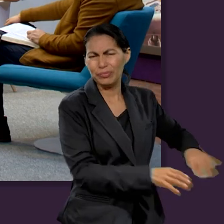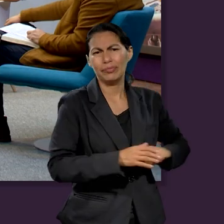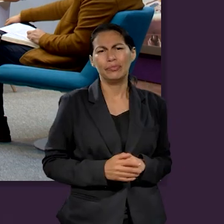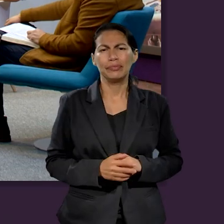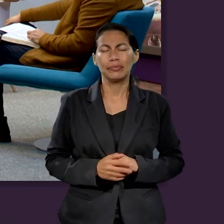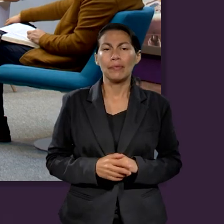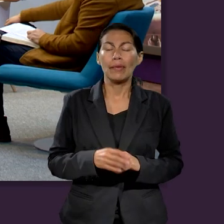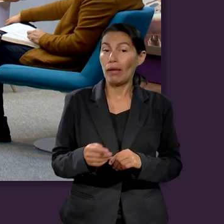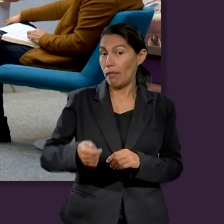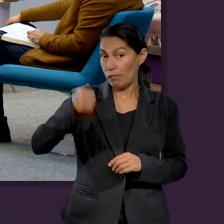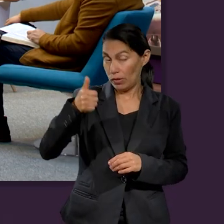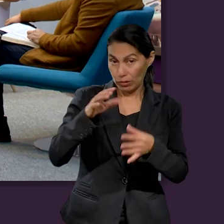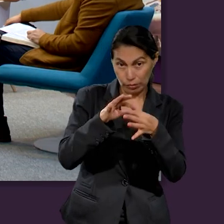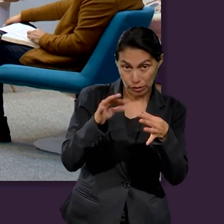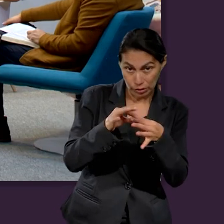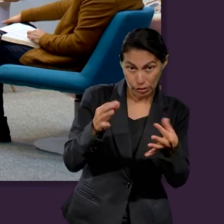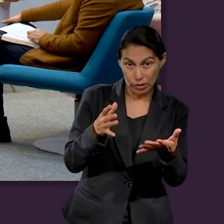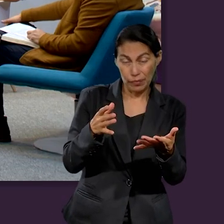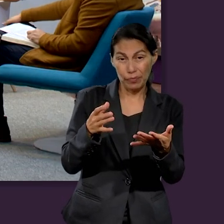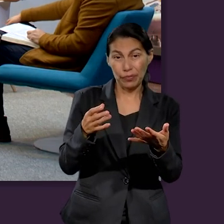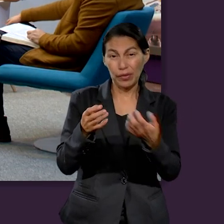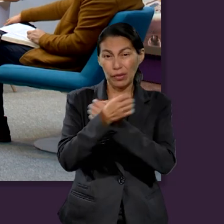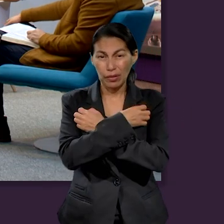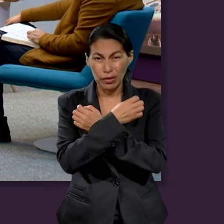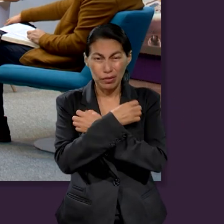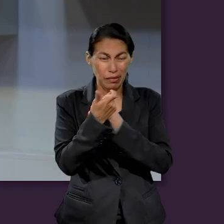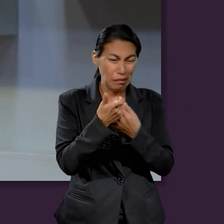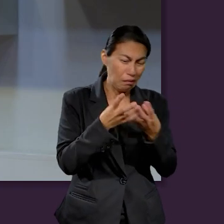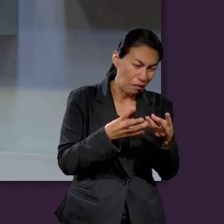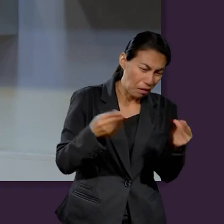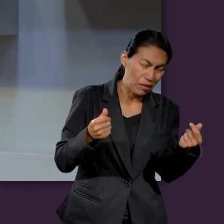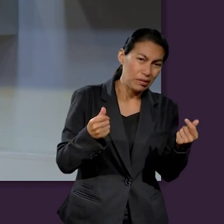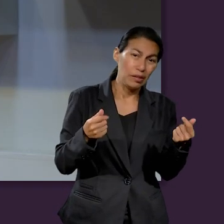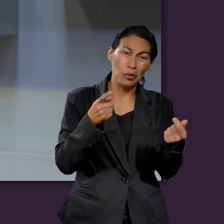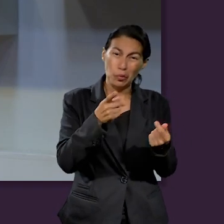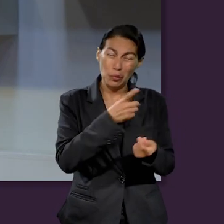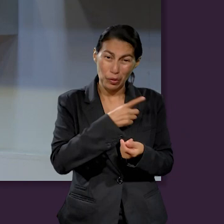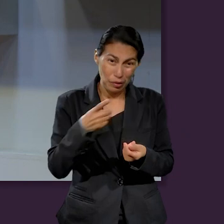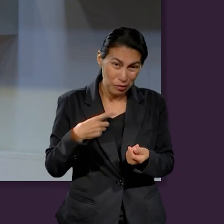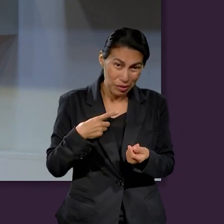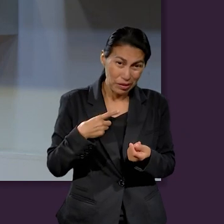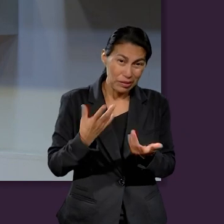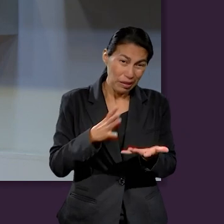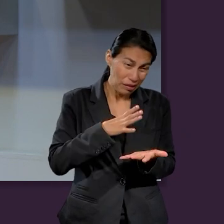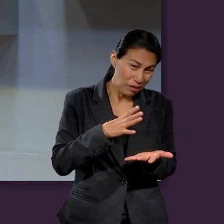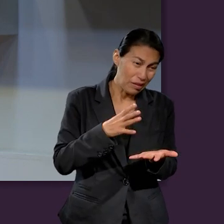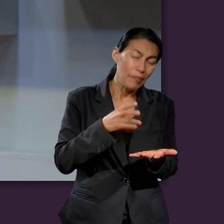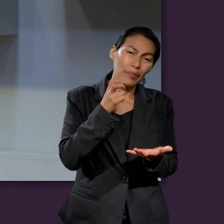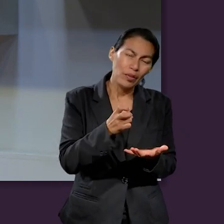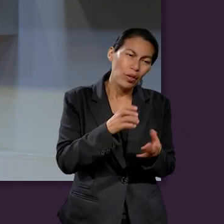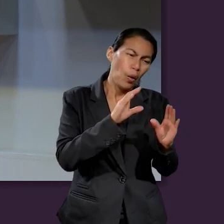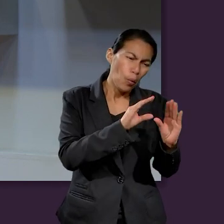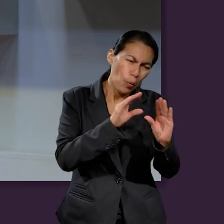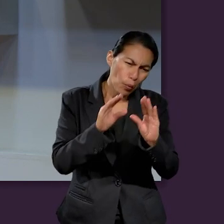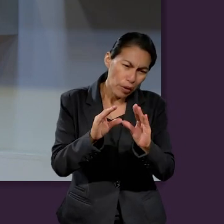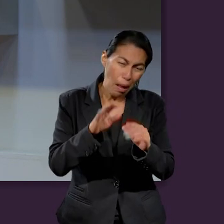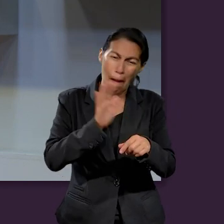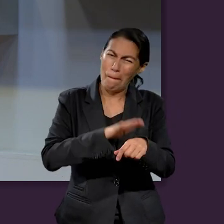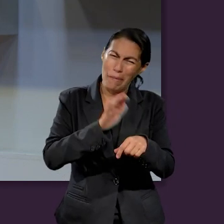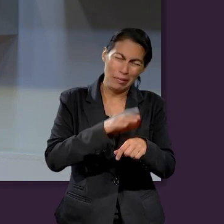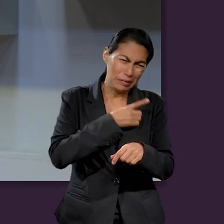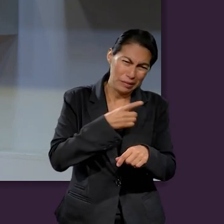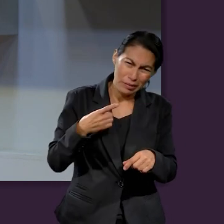De disciplinarme, tener un plan claro, hablaste al principio de educación financiera, bueno, si ya estás en deudas porque no tienes la educación